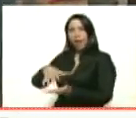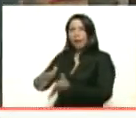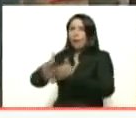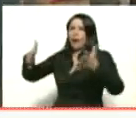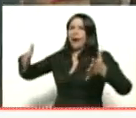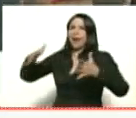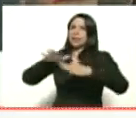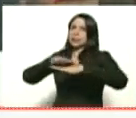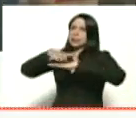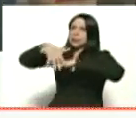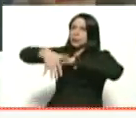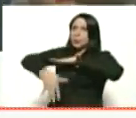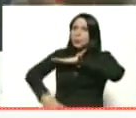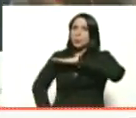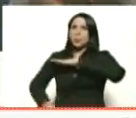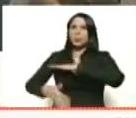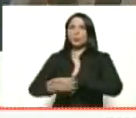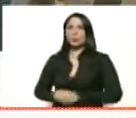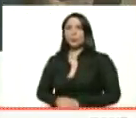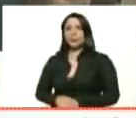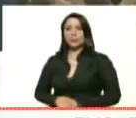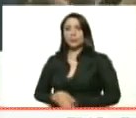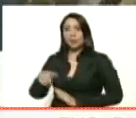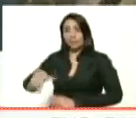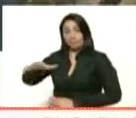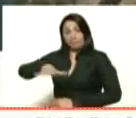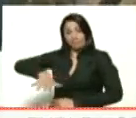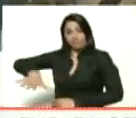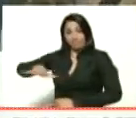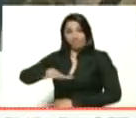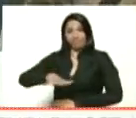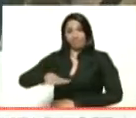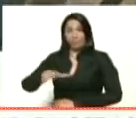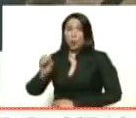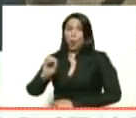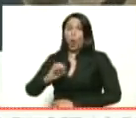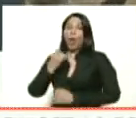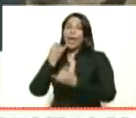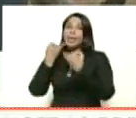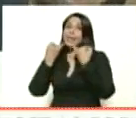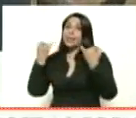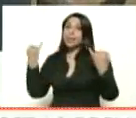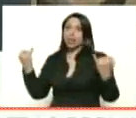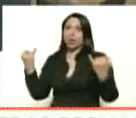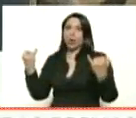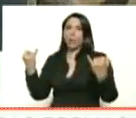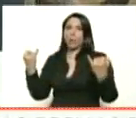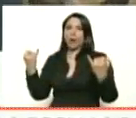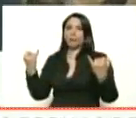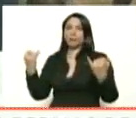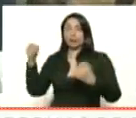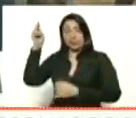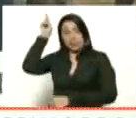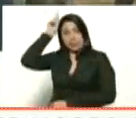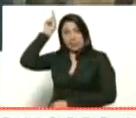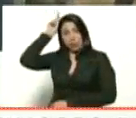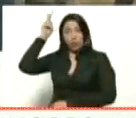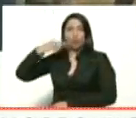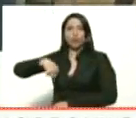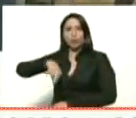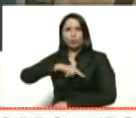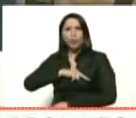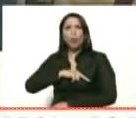Sabana, desde la quebrada de Jaspe o en Eidoma Pemón, Cacó, Parú. Aquí hemos venido